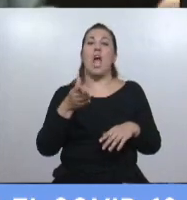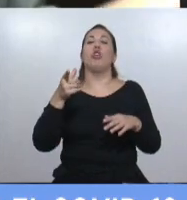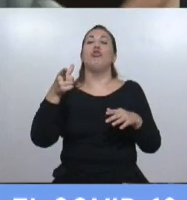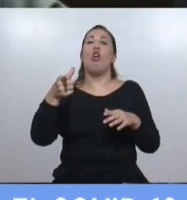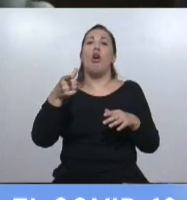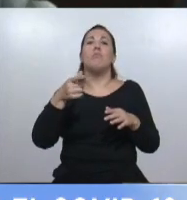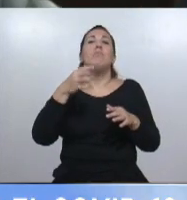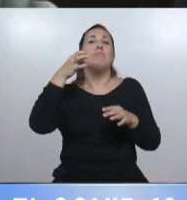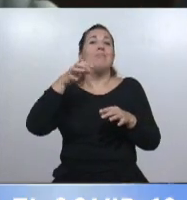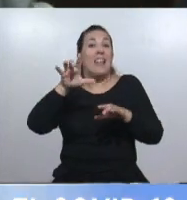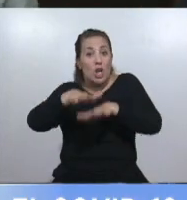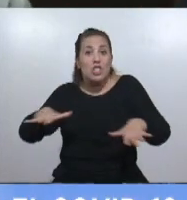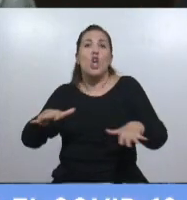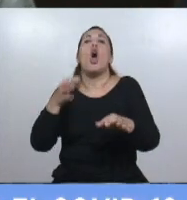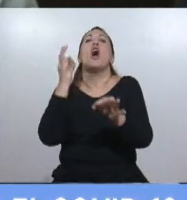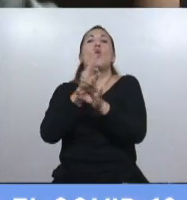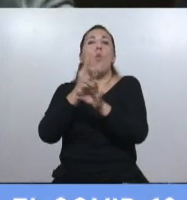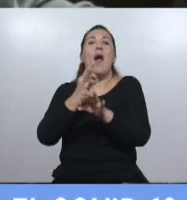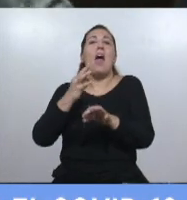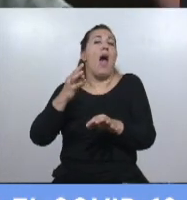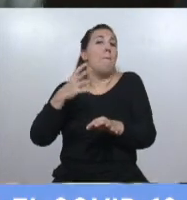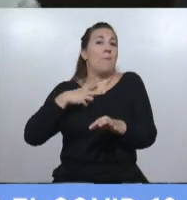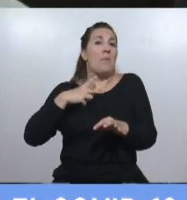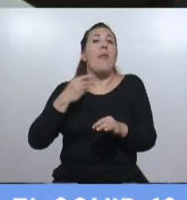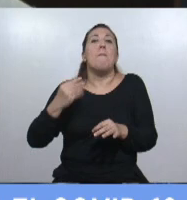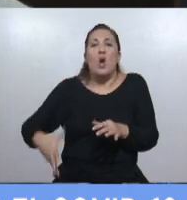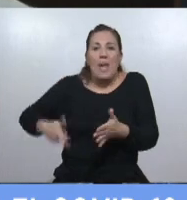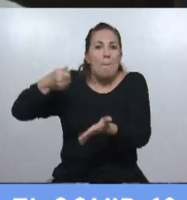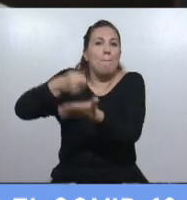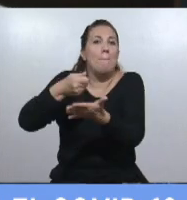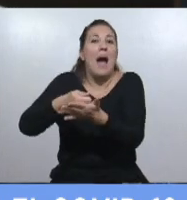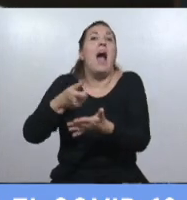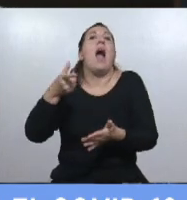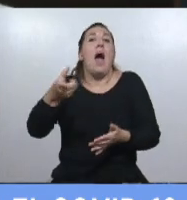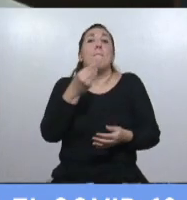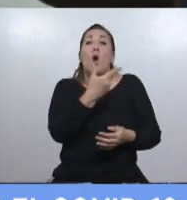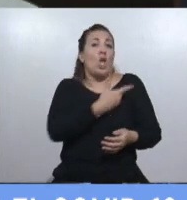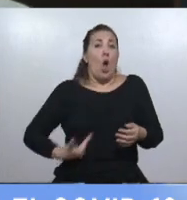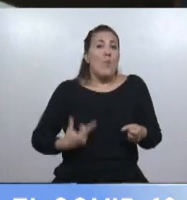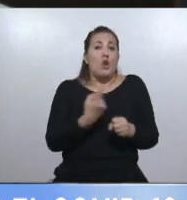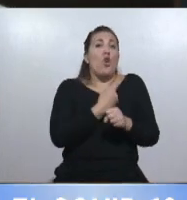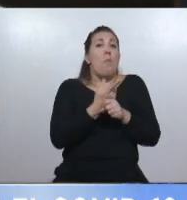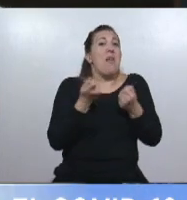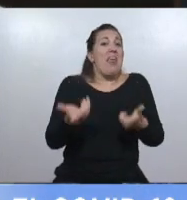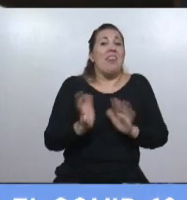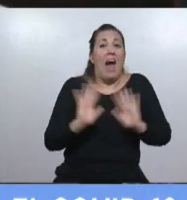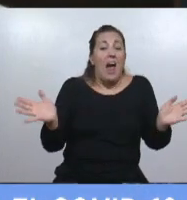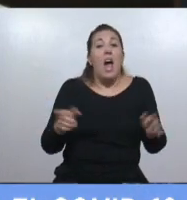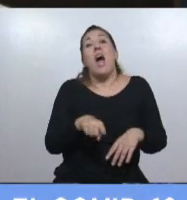va a un colegio privado porque se paga de su bolsillo la educación que el Estado no le puede garantizar. Y el otro 50